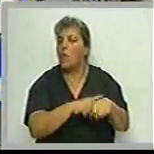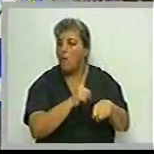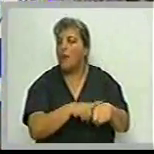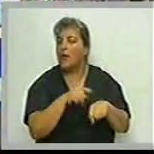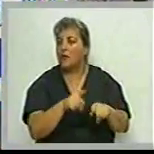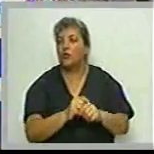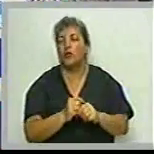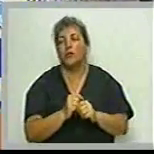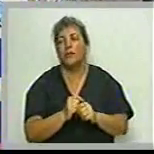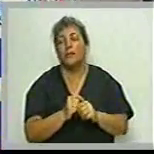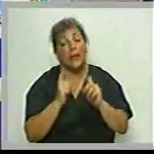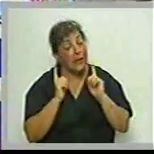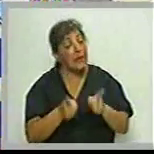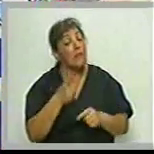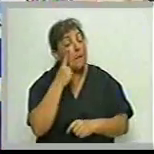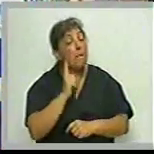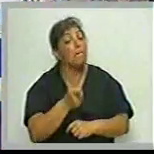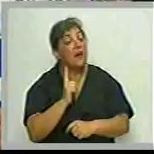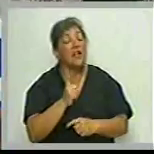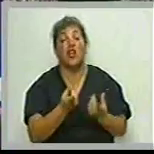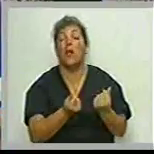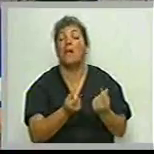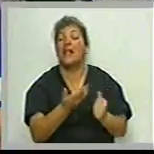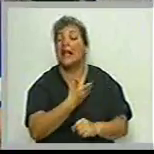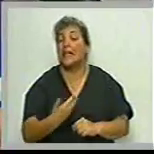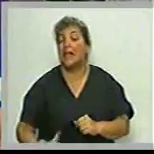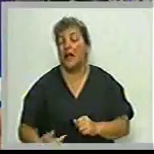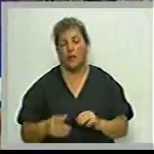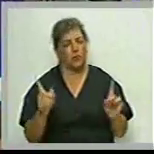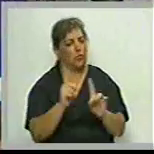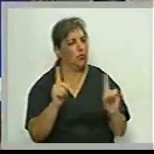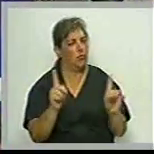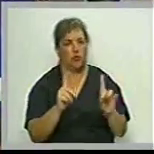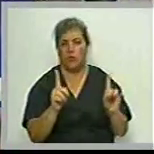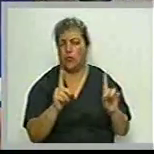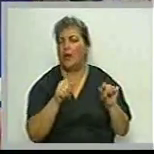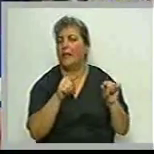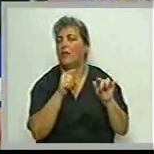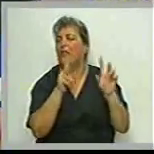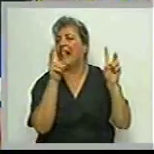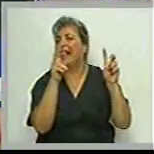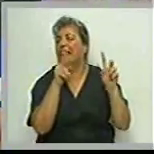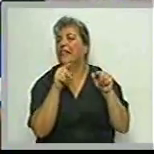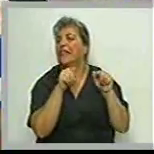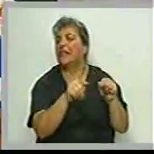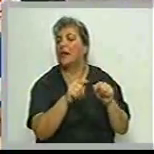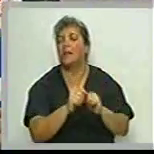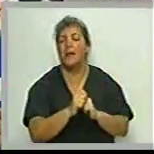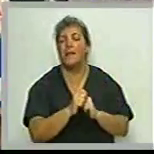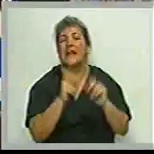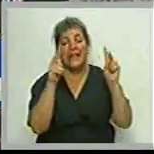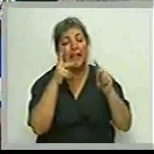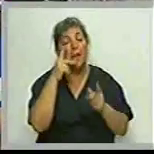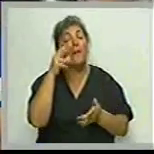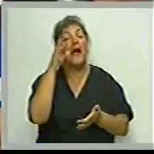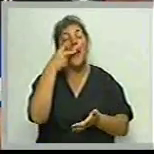también se corría el peligro de financiar al Estado, ¿no? No, no, no, eso hablaba con respecto al tema del impuesto